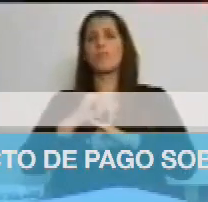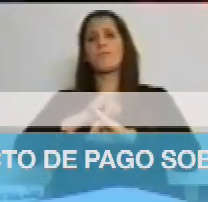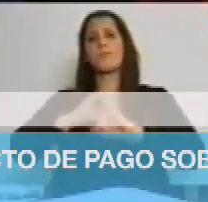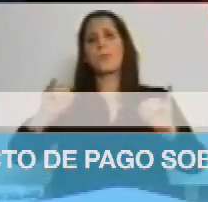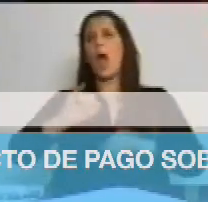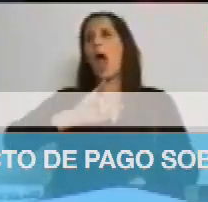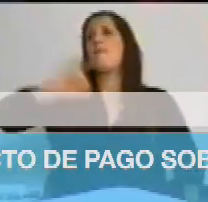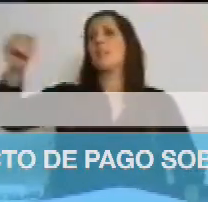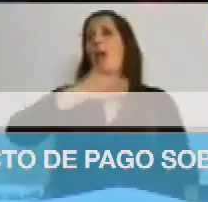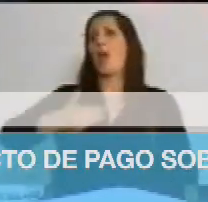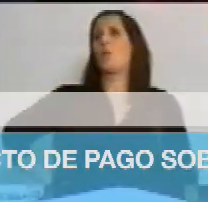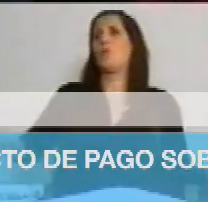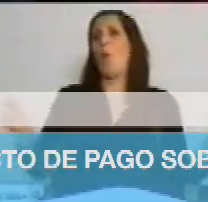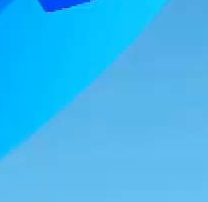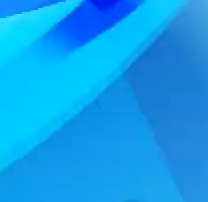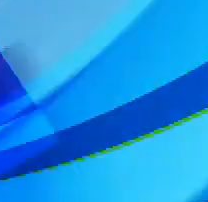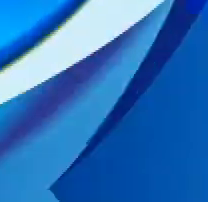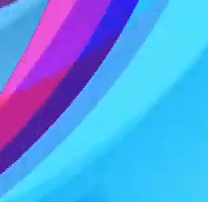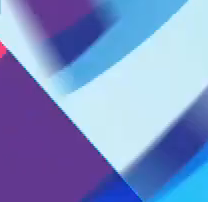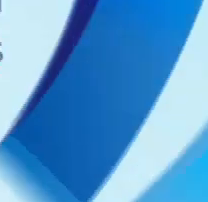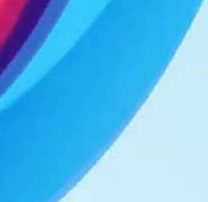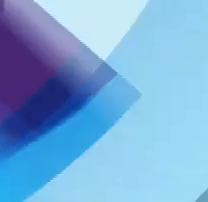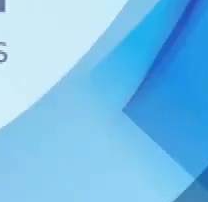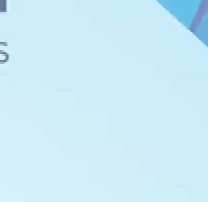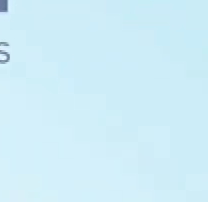al Poder Ejecutivo. ¡Qué